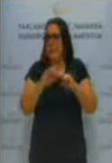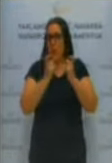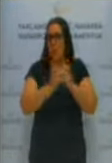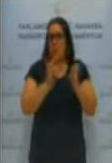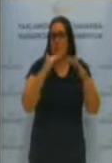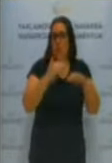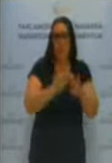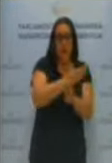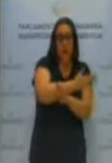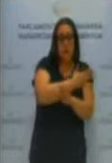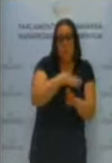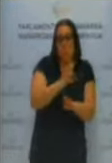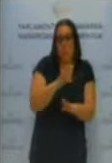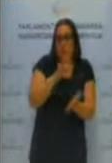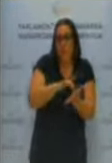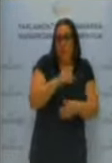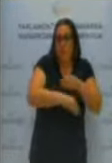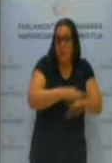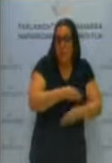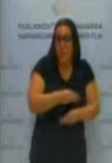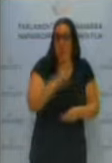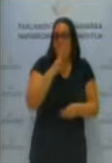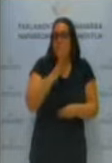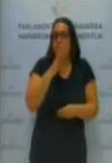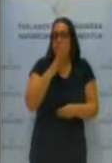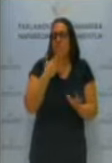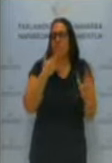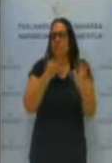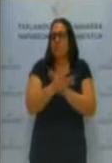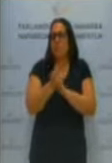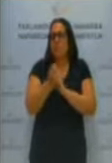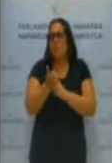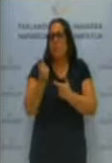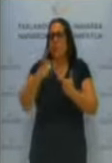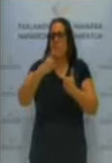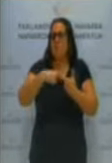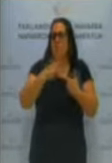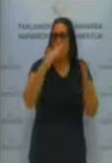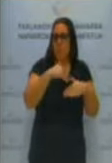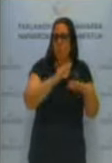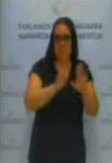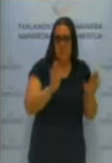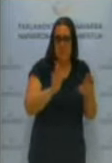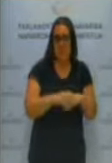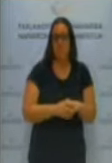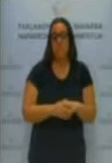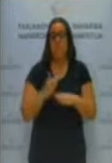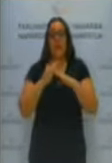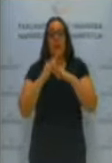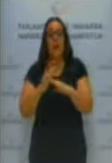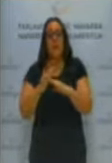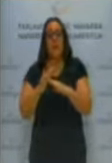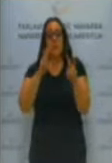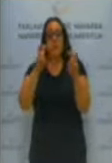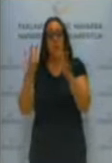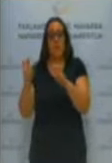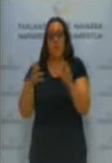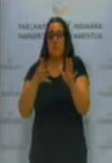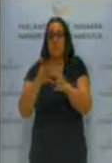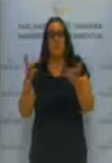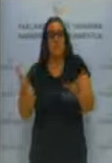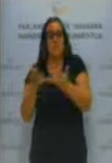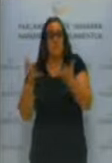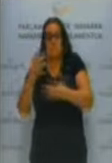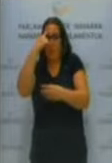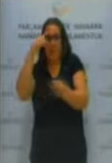que no podrían haberlo hecho y que por tanto es una falta de participación. Por lo demás, estamos en líneas gruesas absolutamente